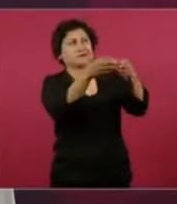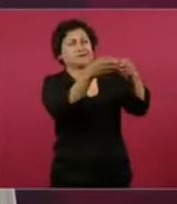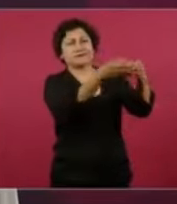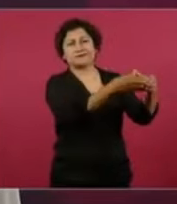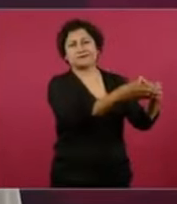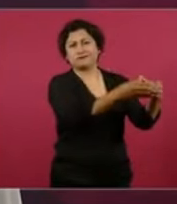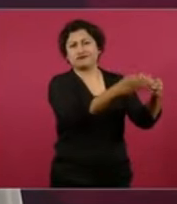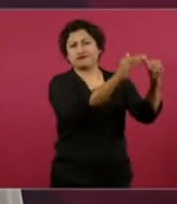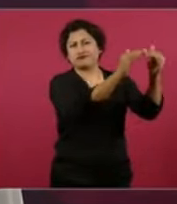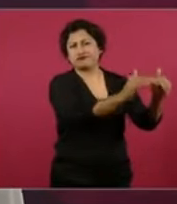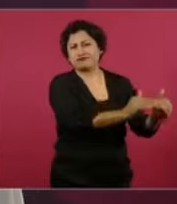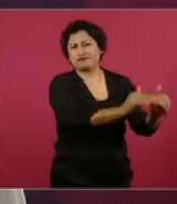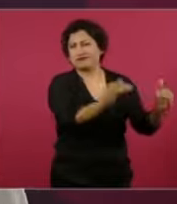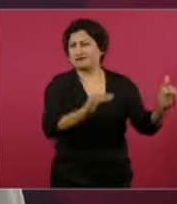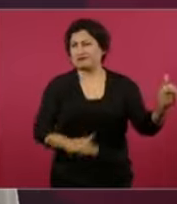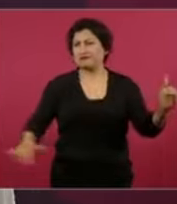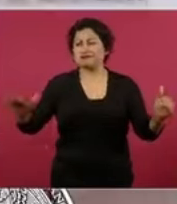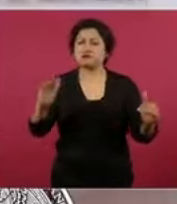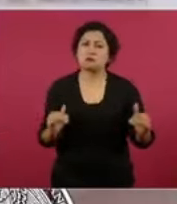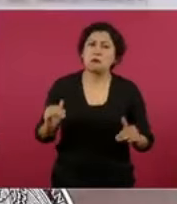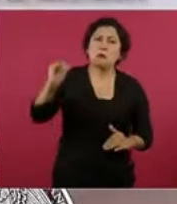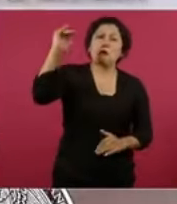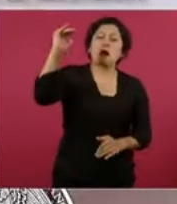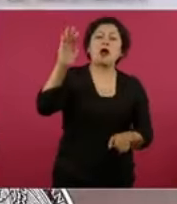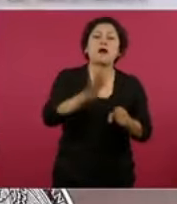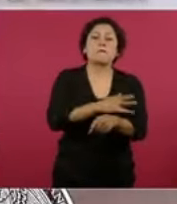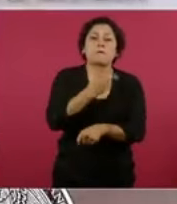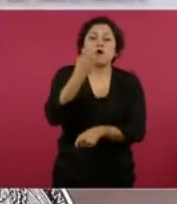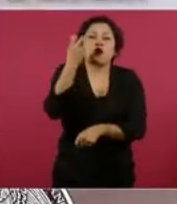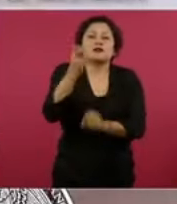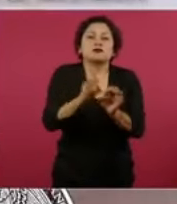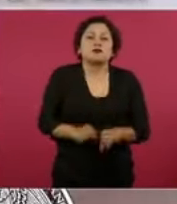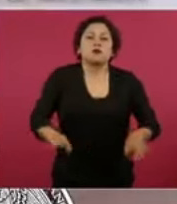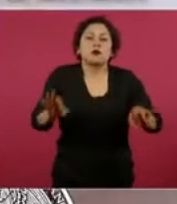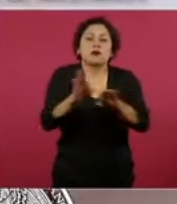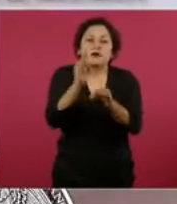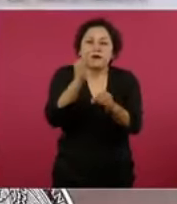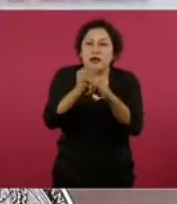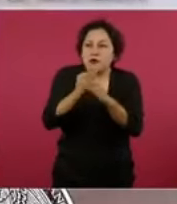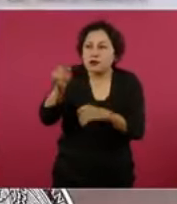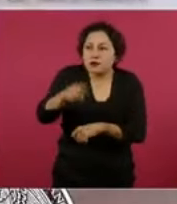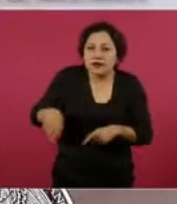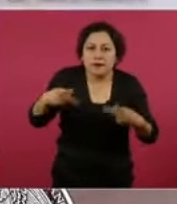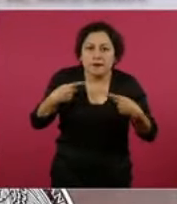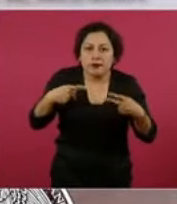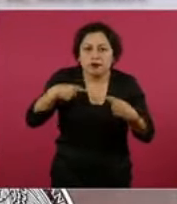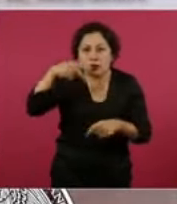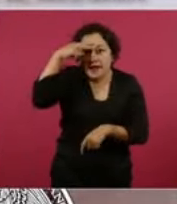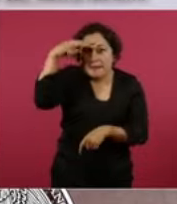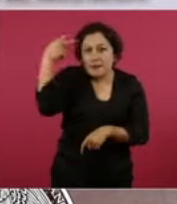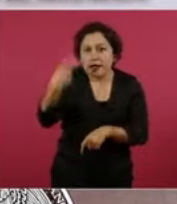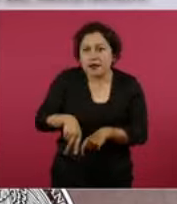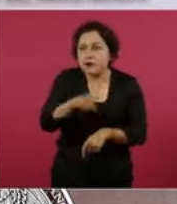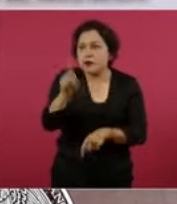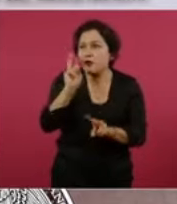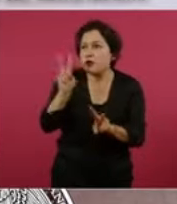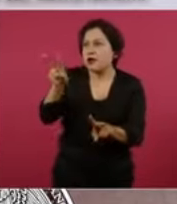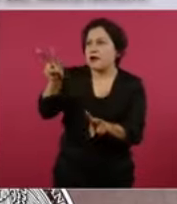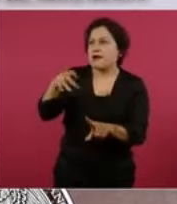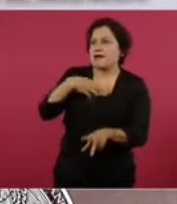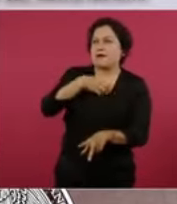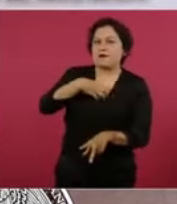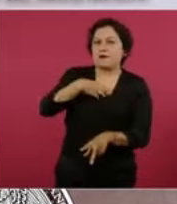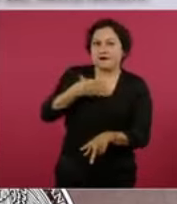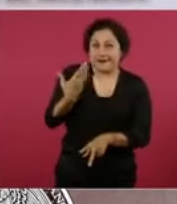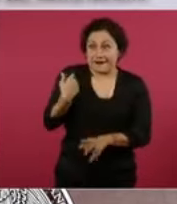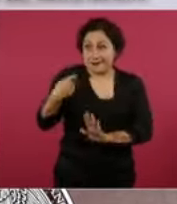positivos en el estado de ánimo de los ciudadanos. Miren, esto es una joya y si lo que acabamos de ver es conmovedor, eso también lo es. Aquí